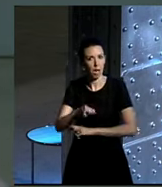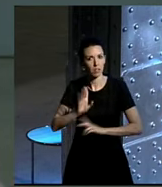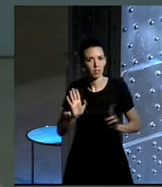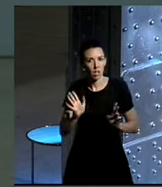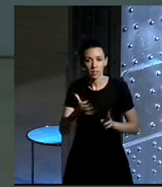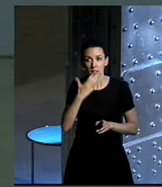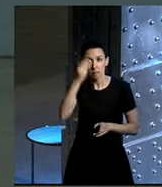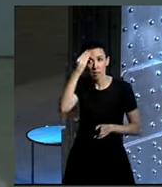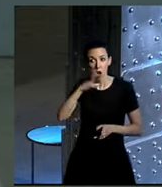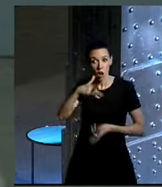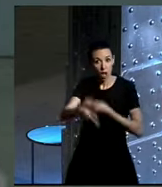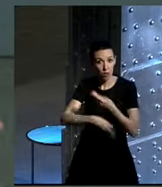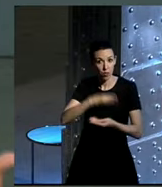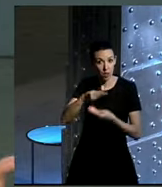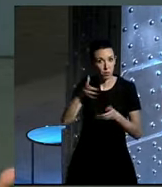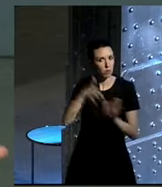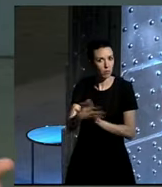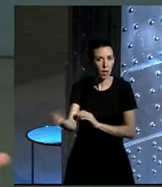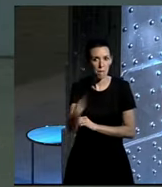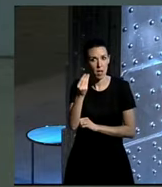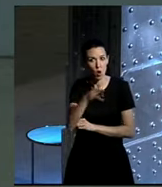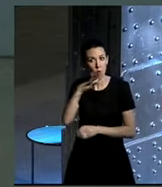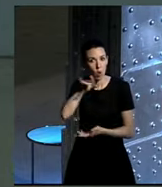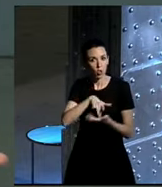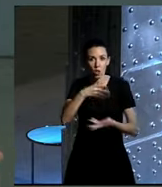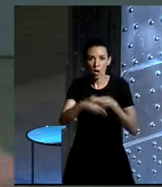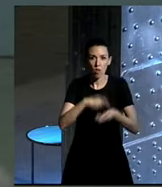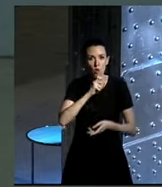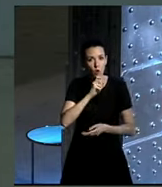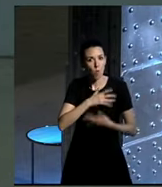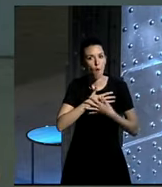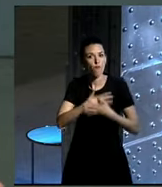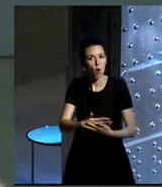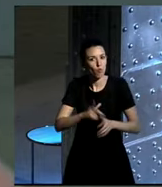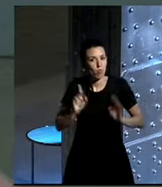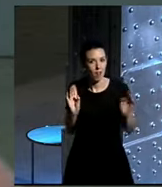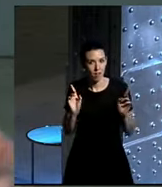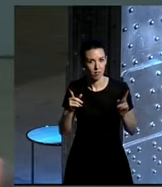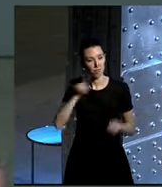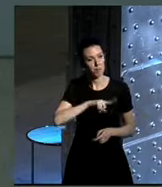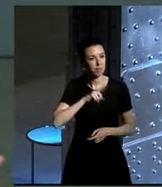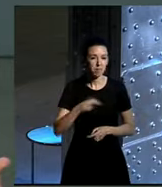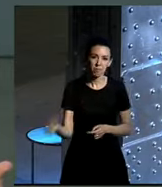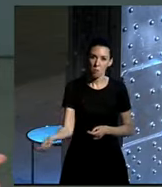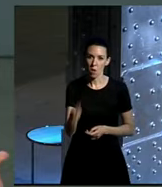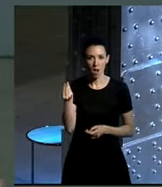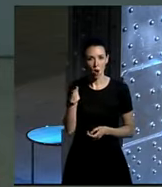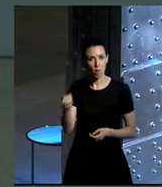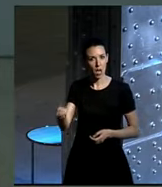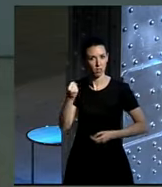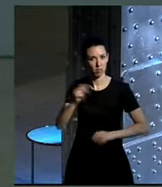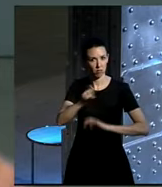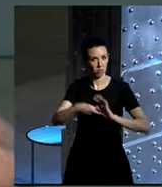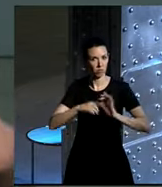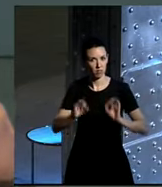que si lo hacemos ahora es mejor porque vamos a hacerlo por nuestra voluntad y nos vamos a sentir mejor y nos vamos a sentir empoderados.